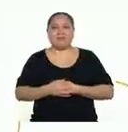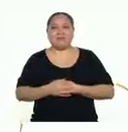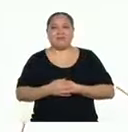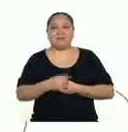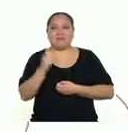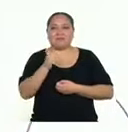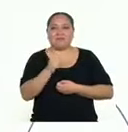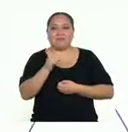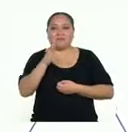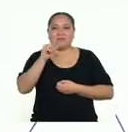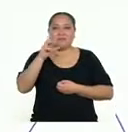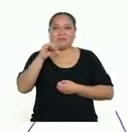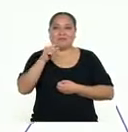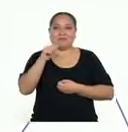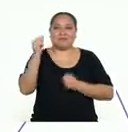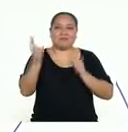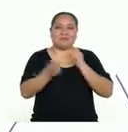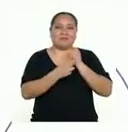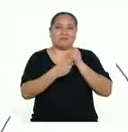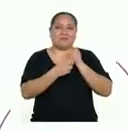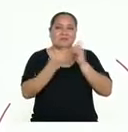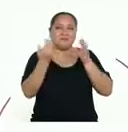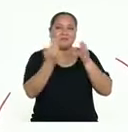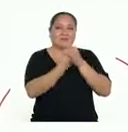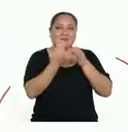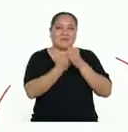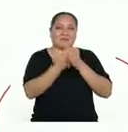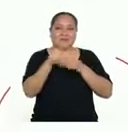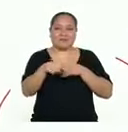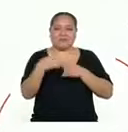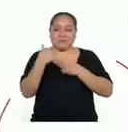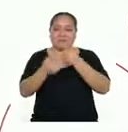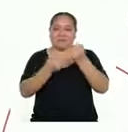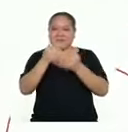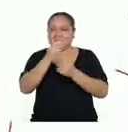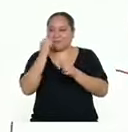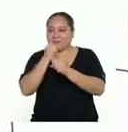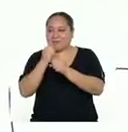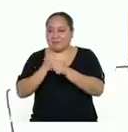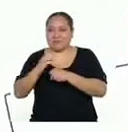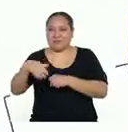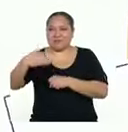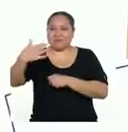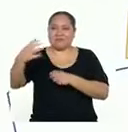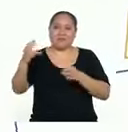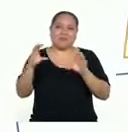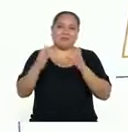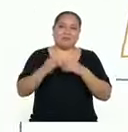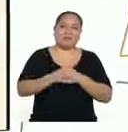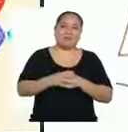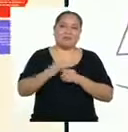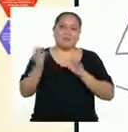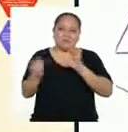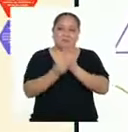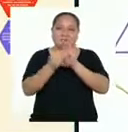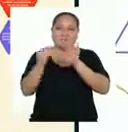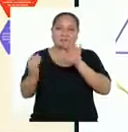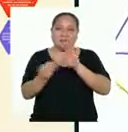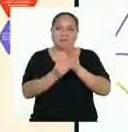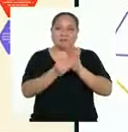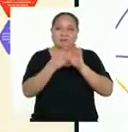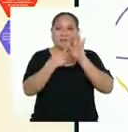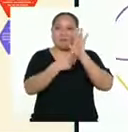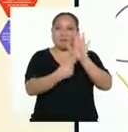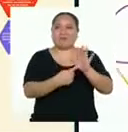Aquí almacenaré el texto instructivo que acabo de elaborar y los productos que trabajaré en las otras áreas. Los voy a agregar. Les